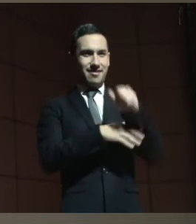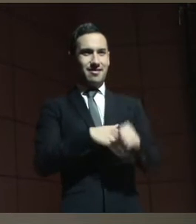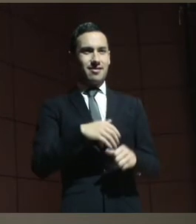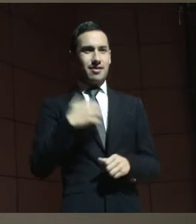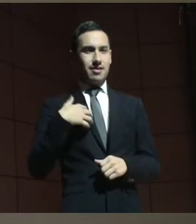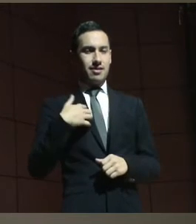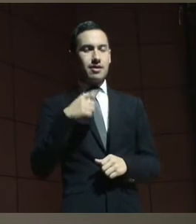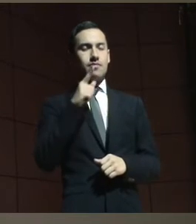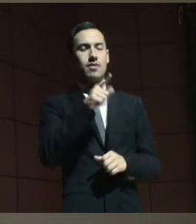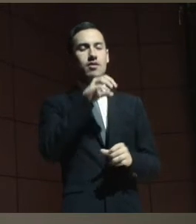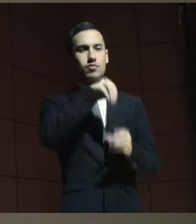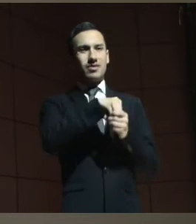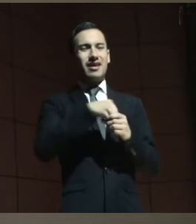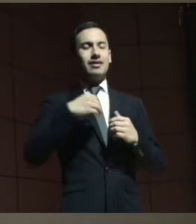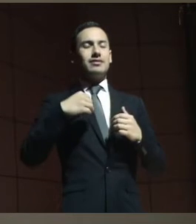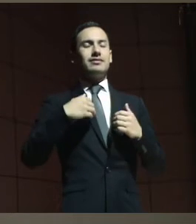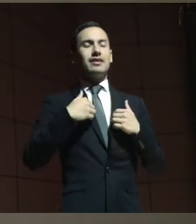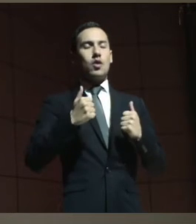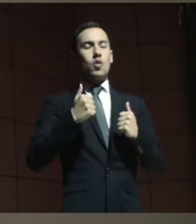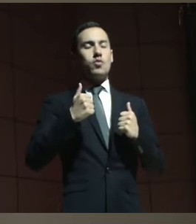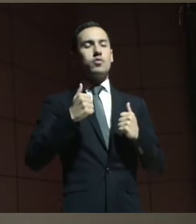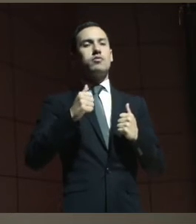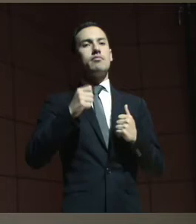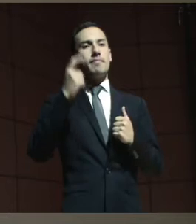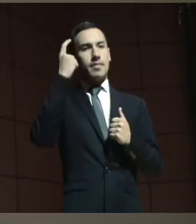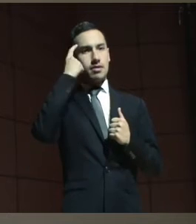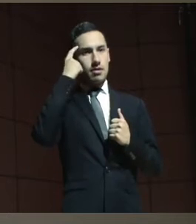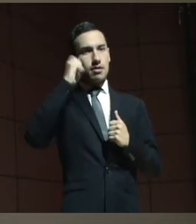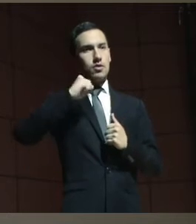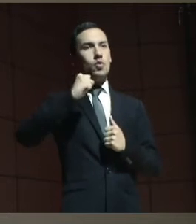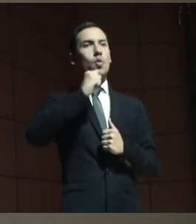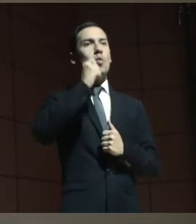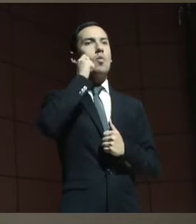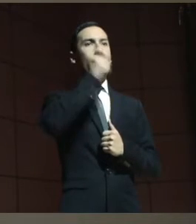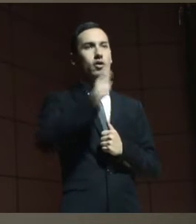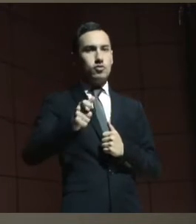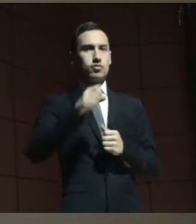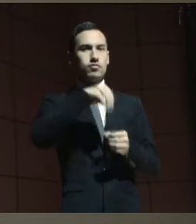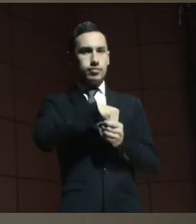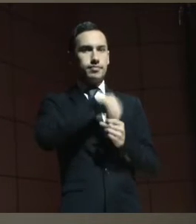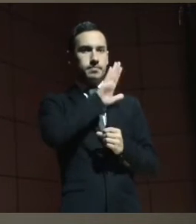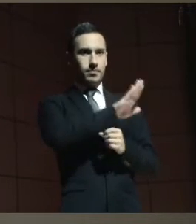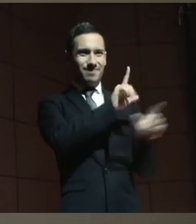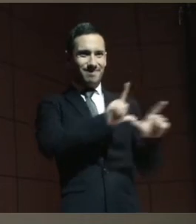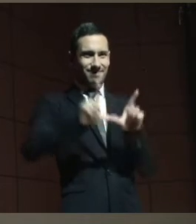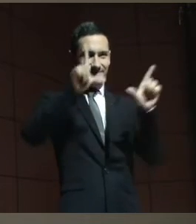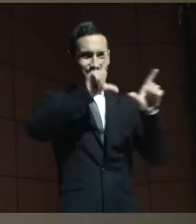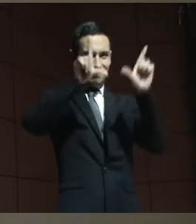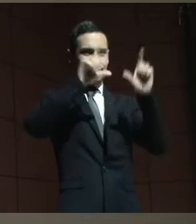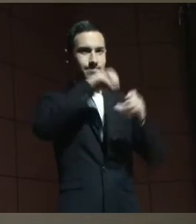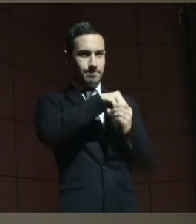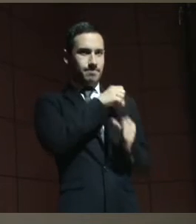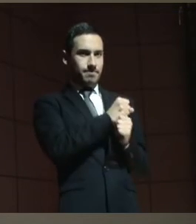Diplomatura de Salud Mental y Derechos Humanos, de la cual soy directora. Antes de